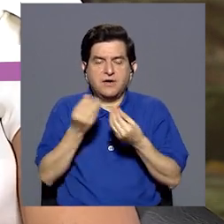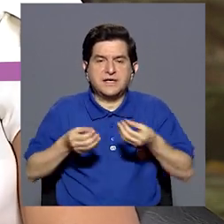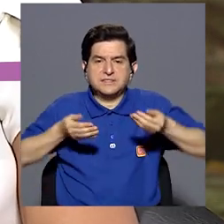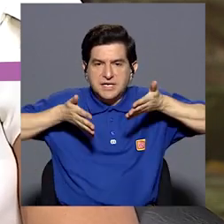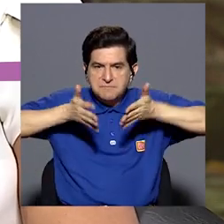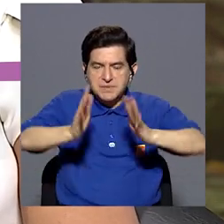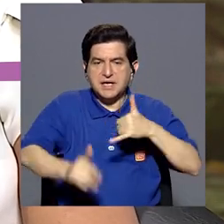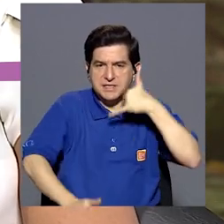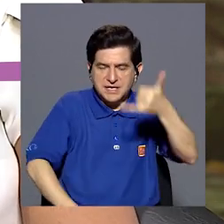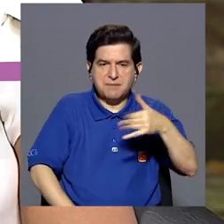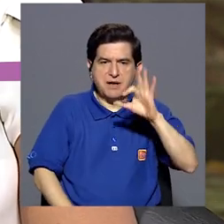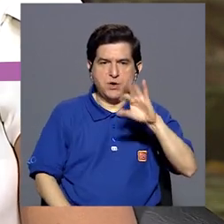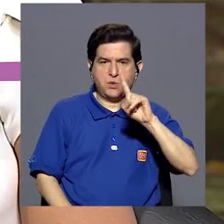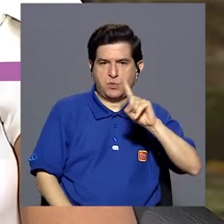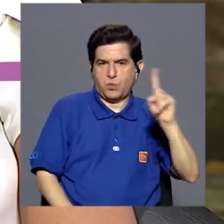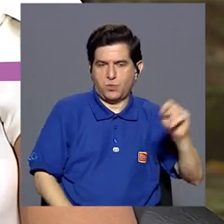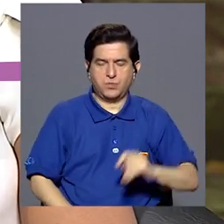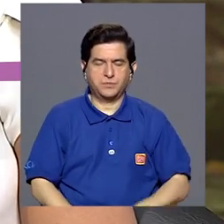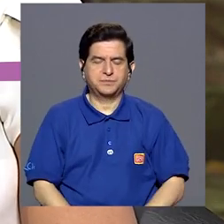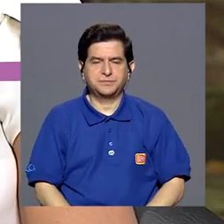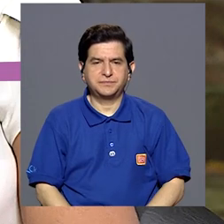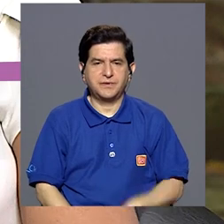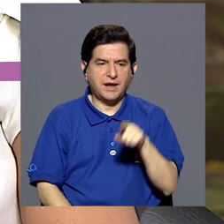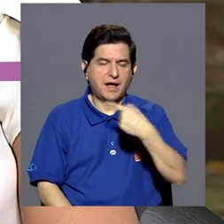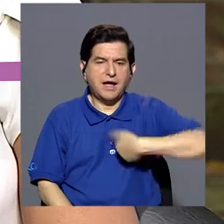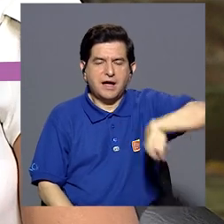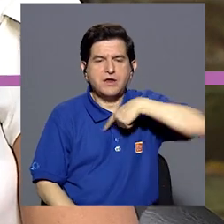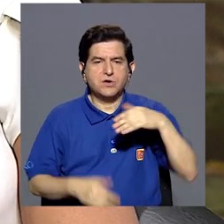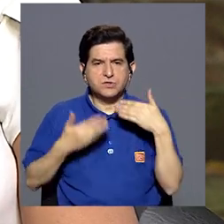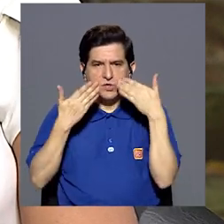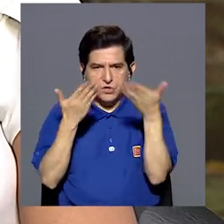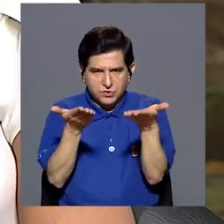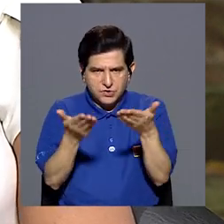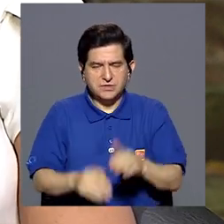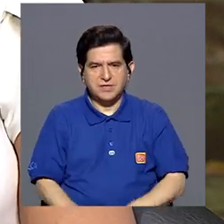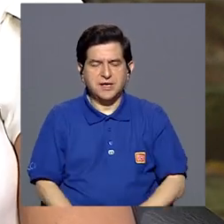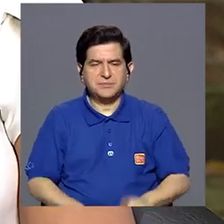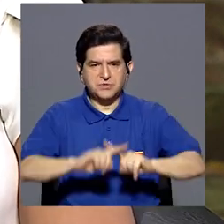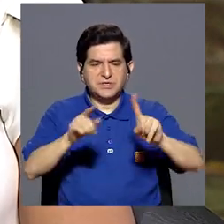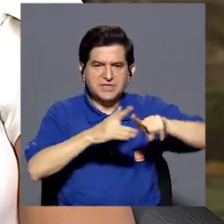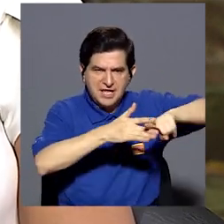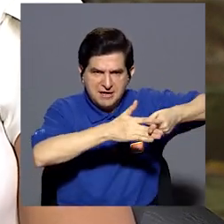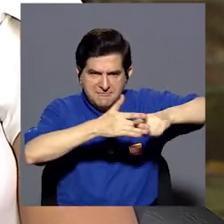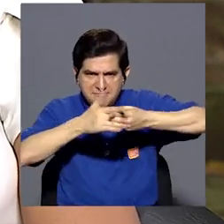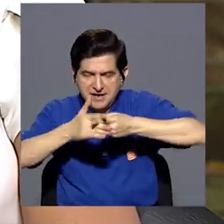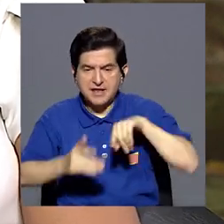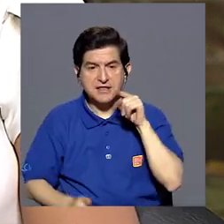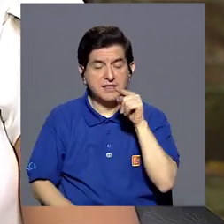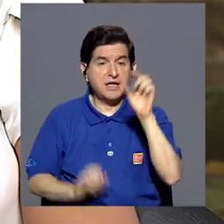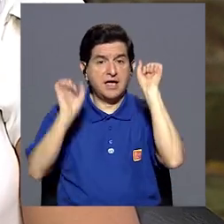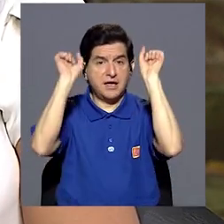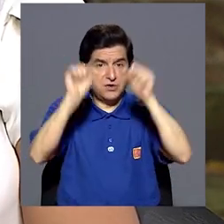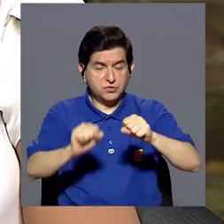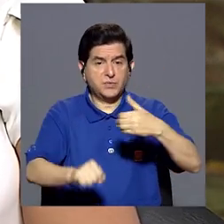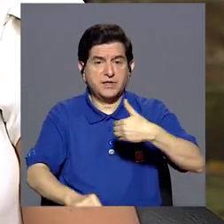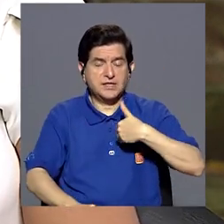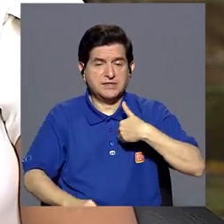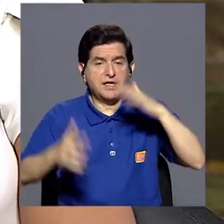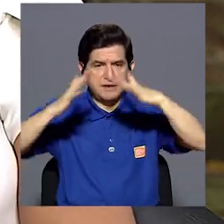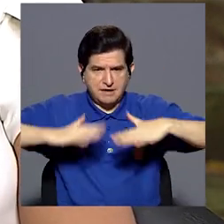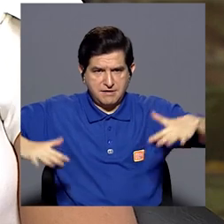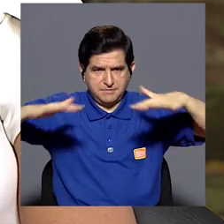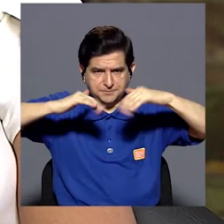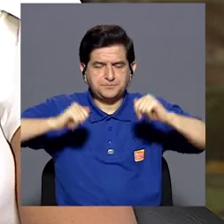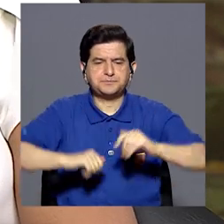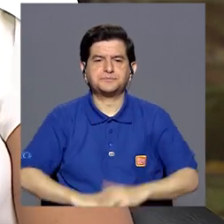Entonces, ahí les vamos brindando esas herramientas y que ellos vayan sacando esos espacios. Entonces, tienen que coordinarse con sus